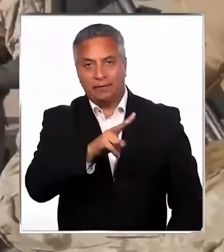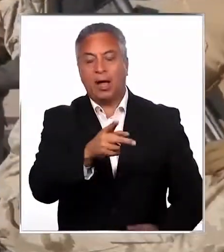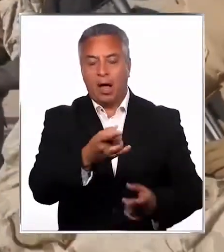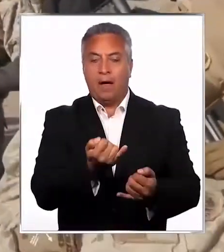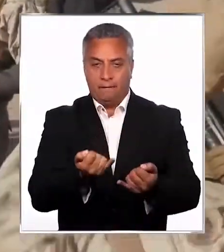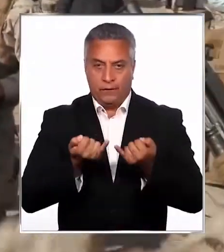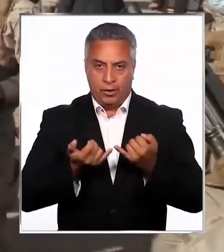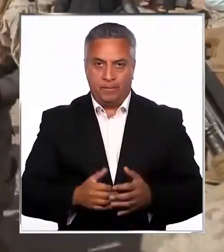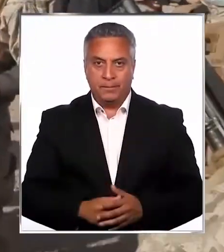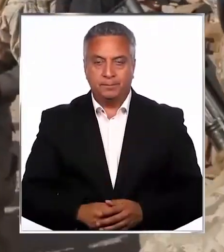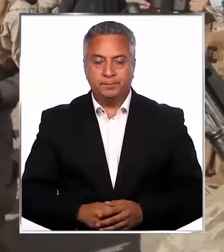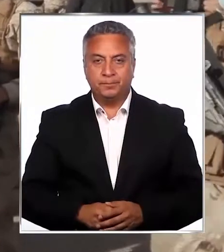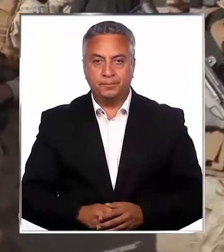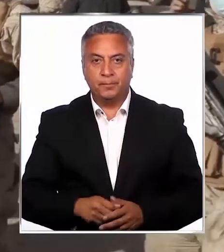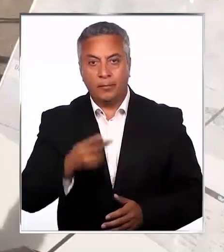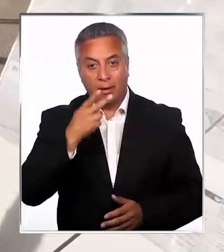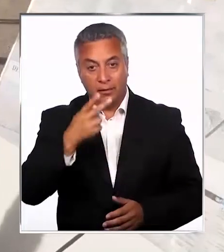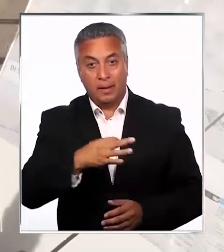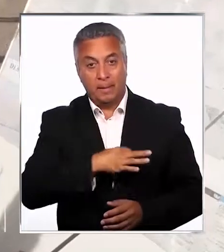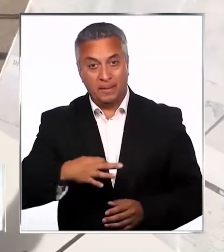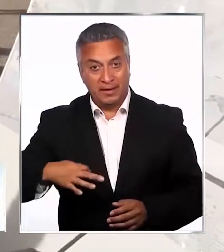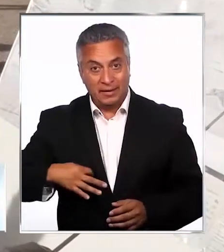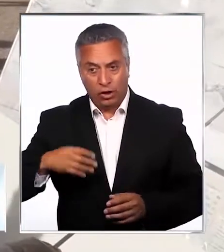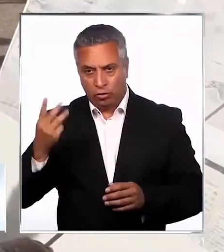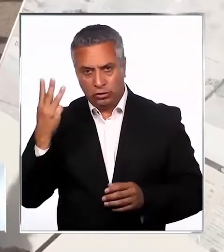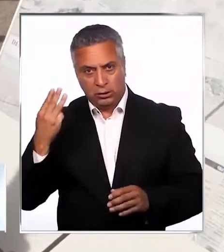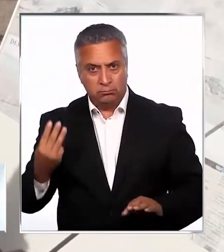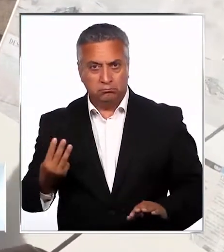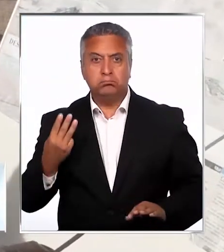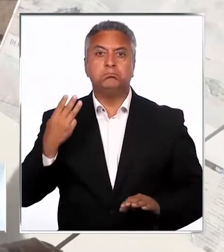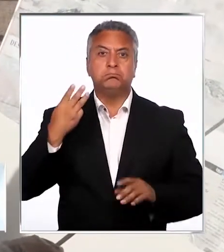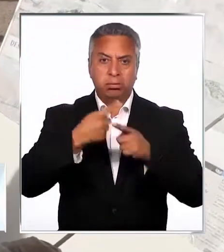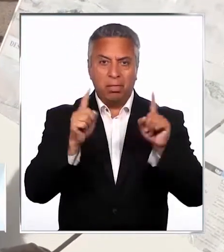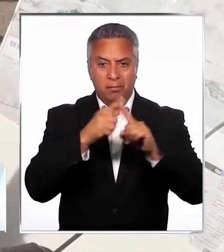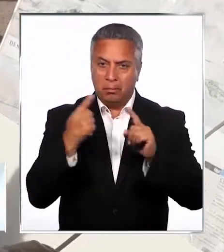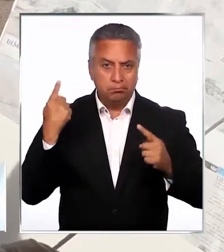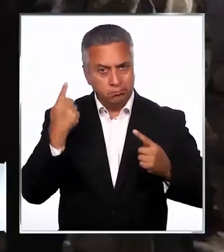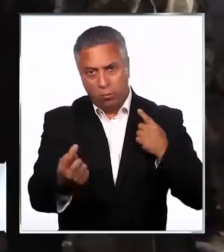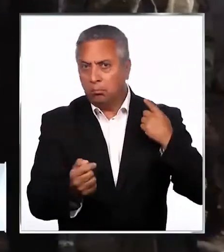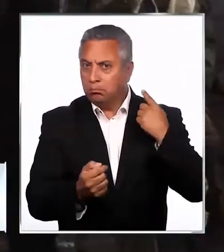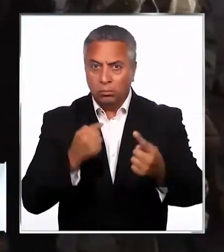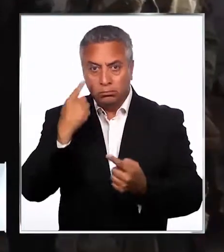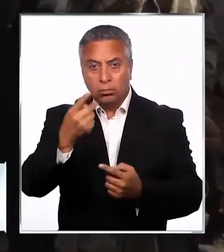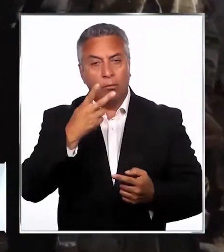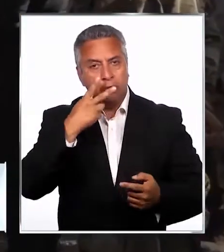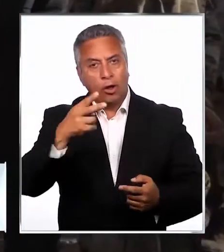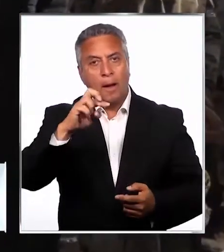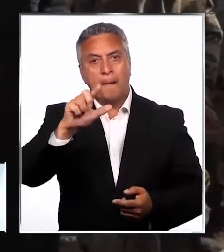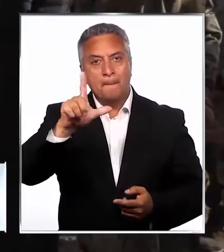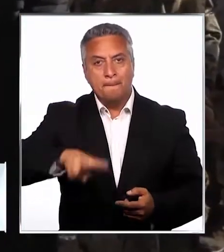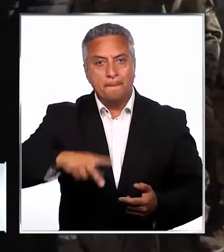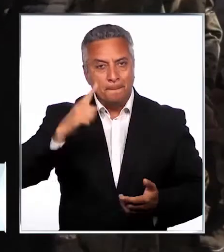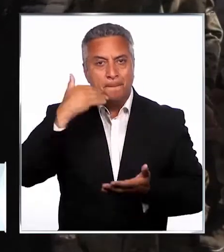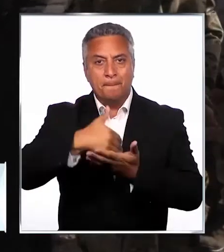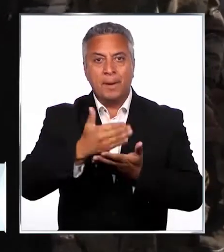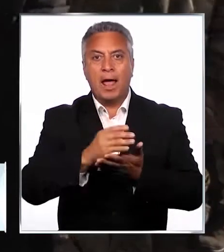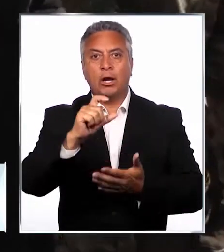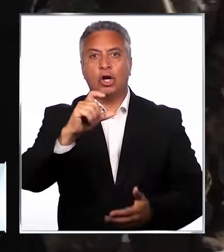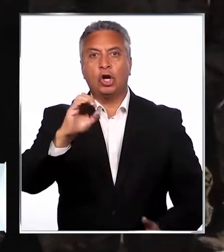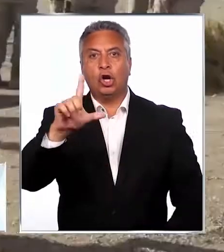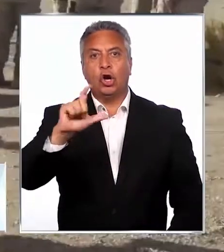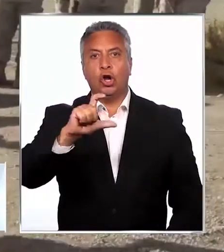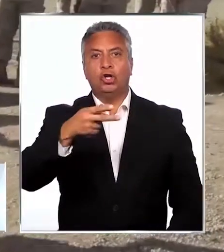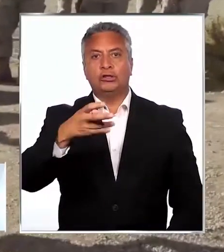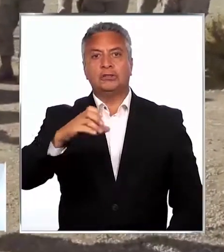Tras la visita del ministro del Interior, Defensa y Relaciones Exteriores para informar algunas medidas como el plan Colchane, el alcalde de la